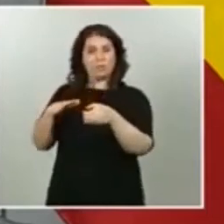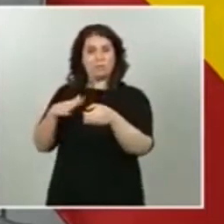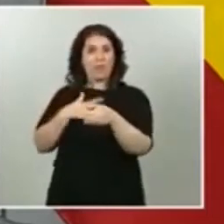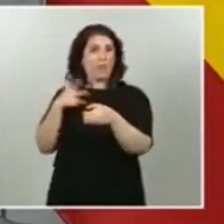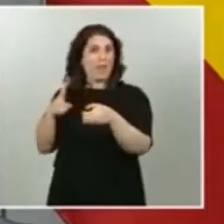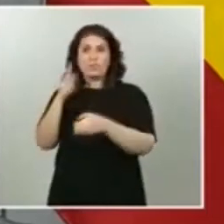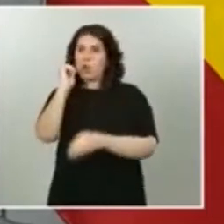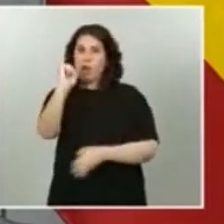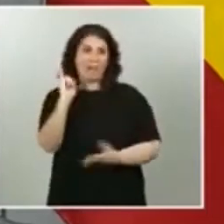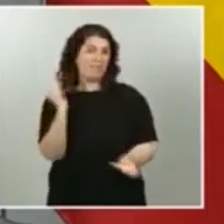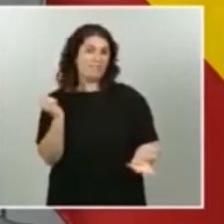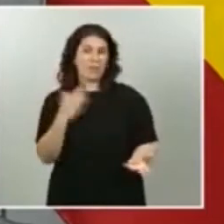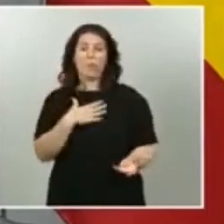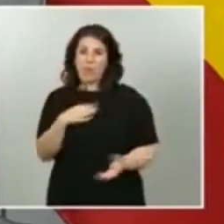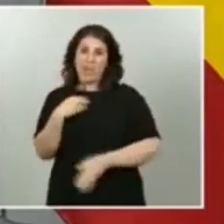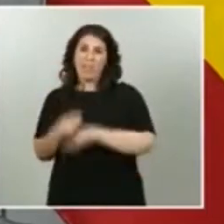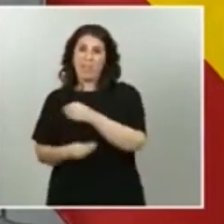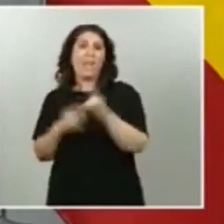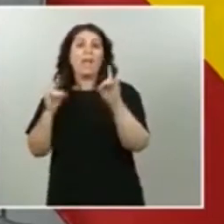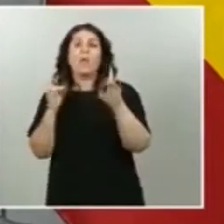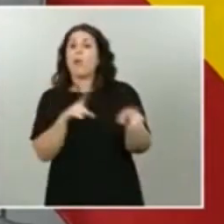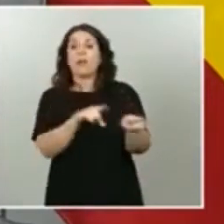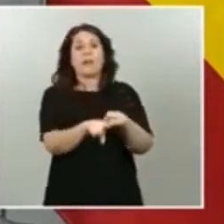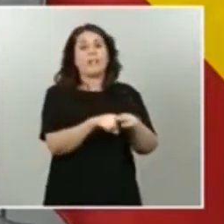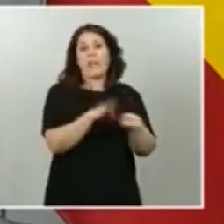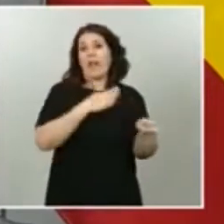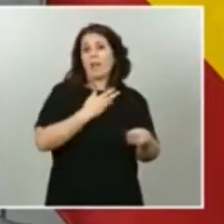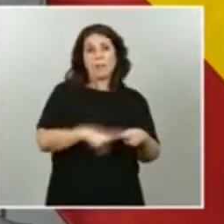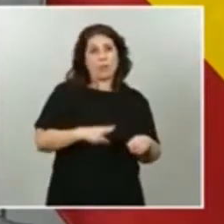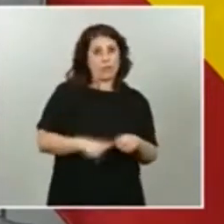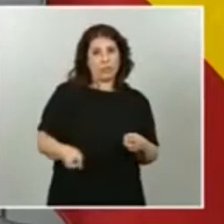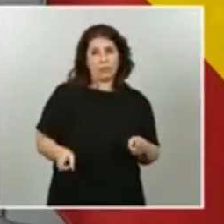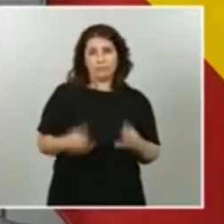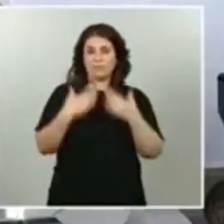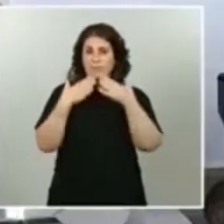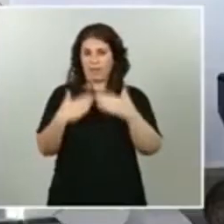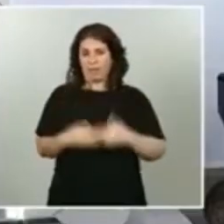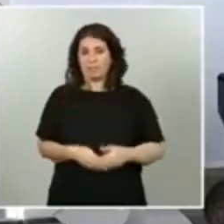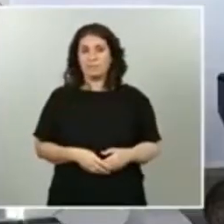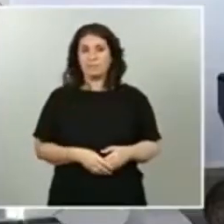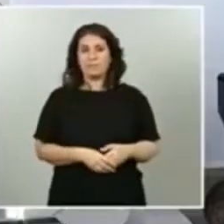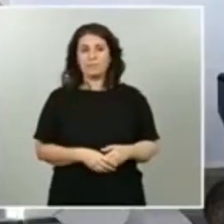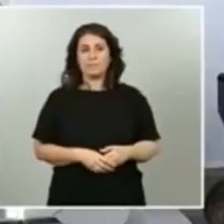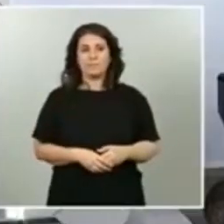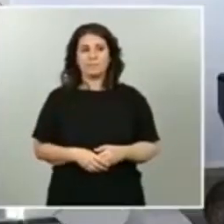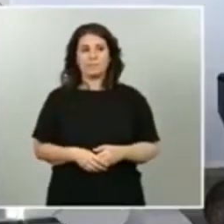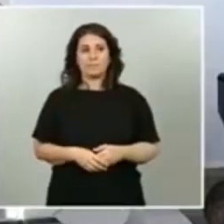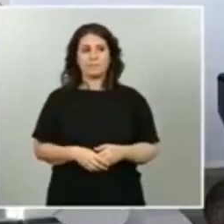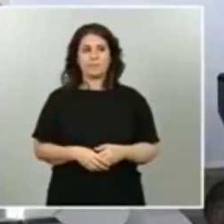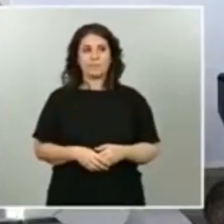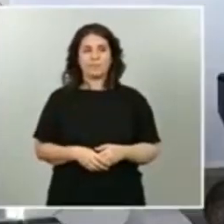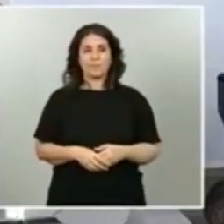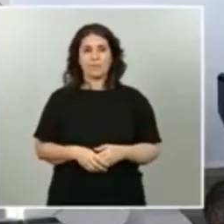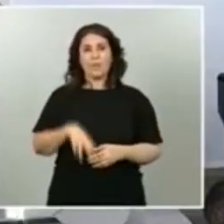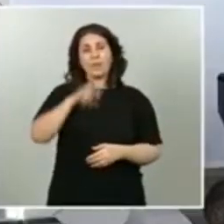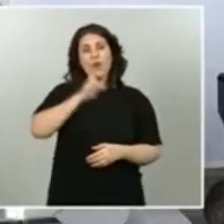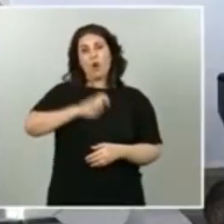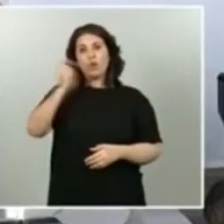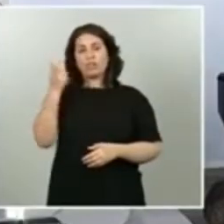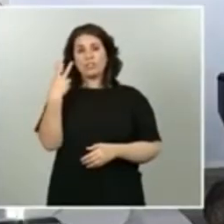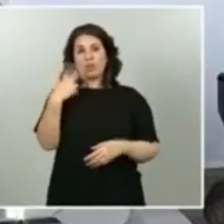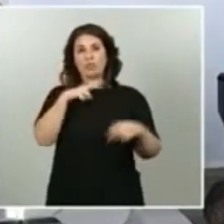poder político. Gracias. Y en relación con las otras dos cuestiones,